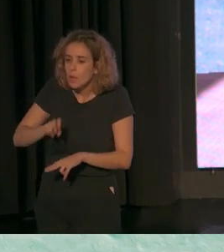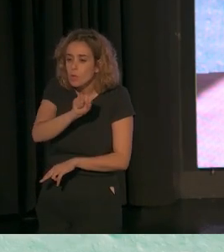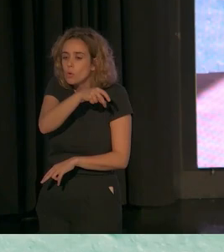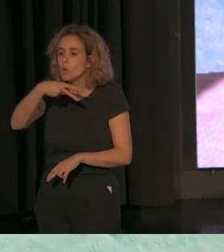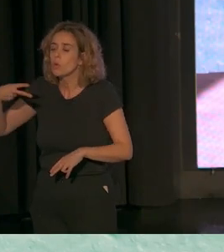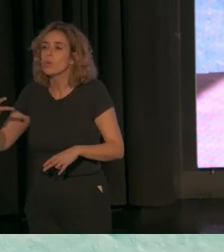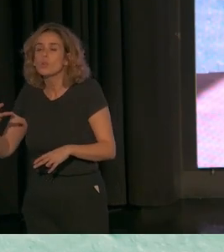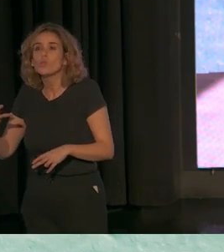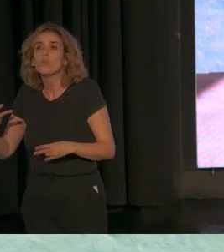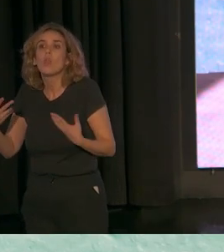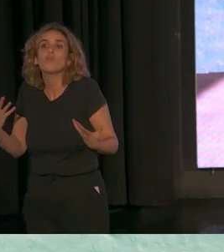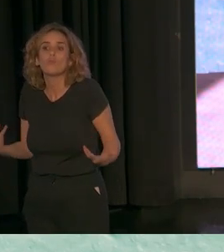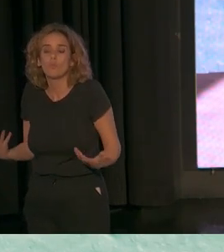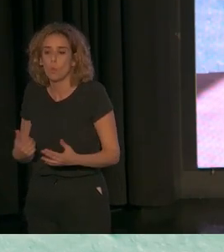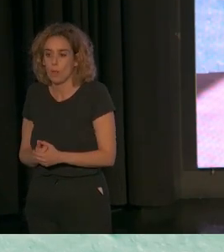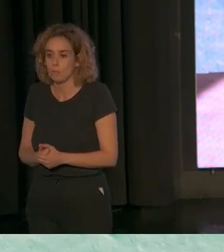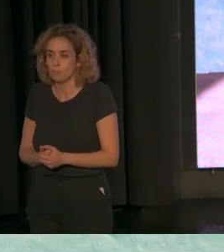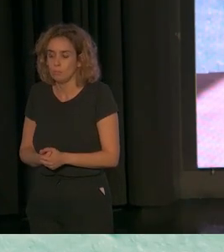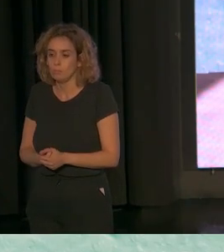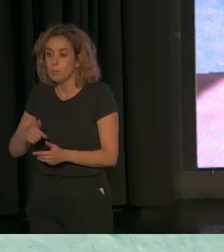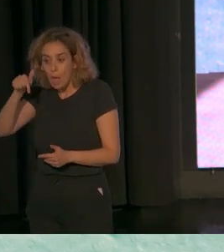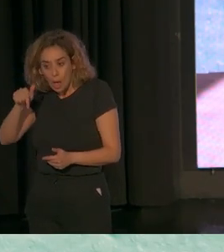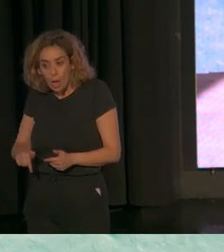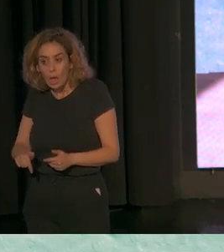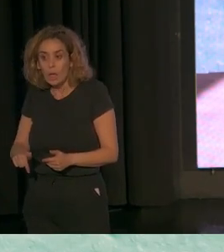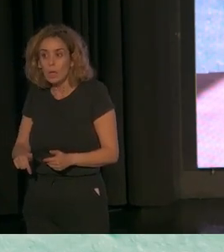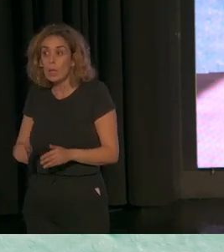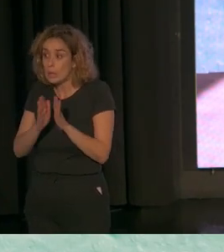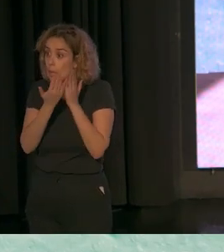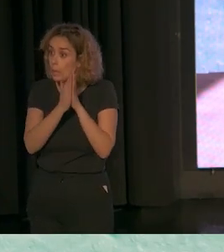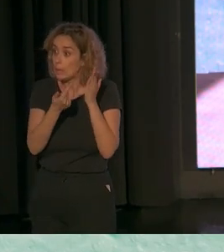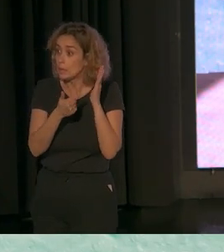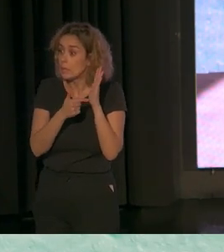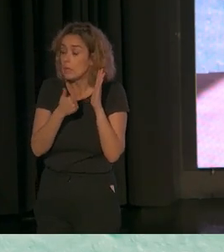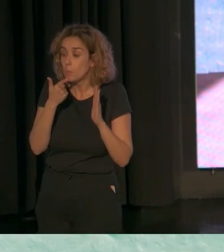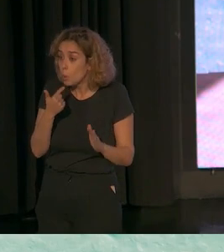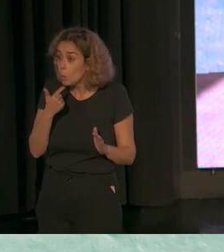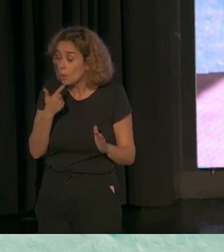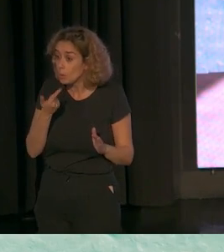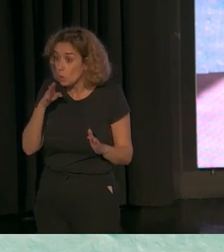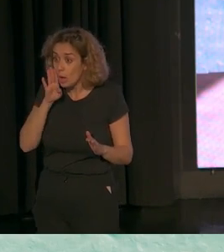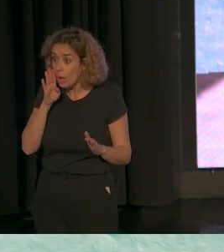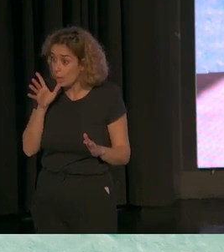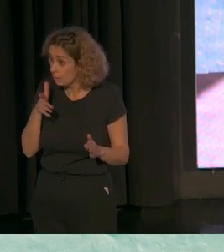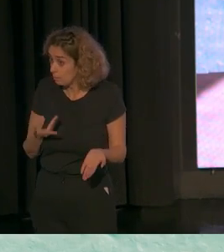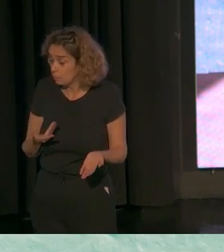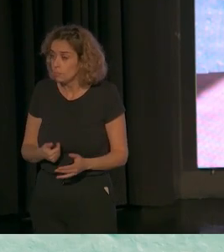dos últimas décadas han visto luz en este libro que comentaba ahora